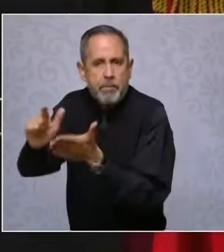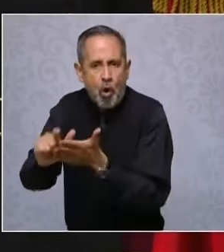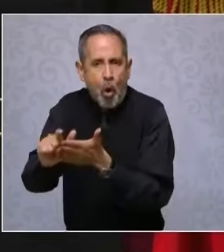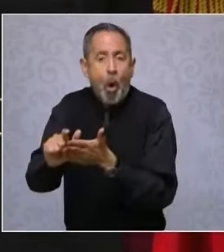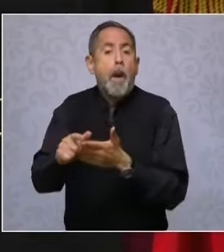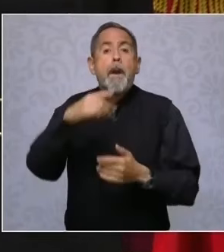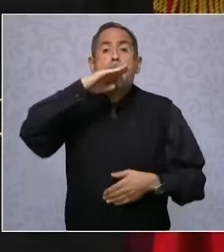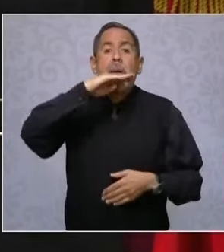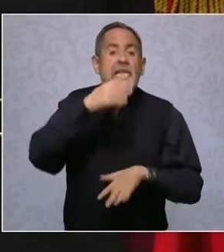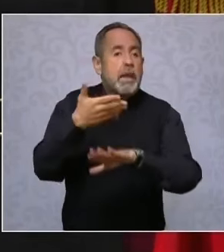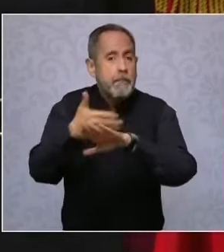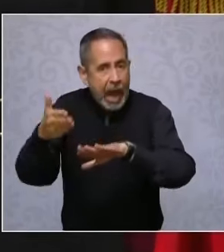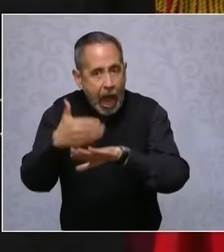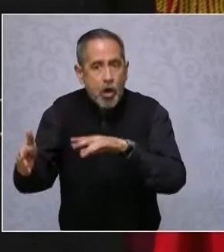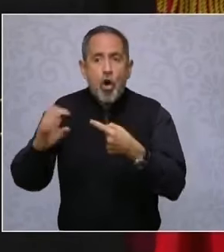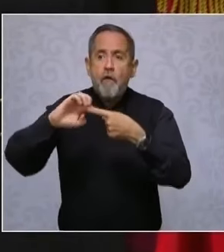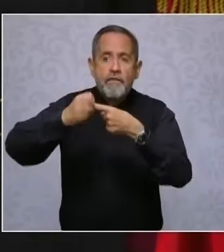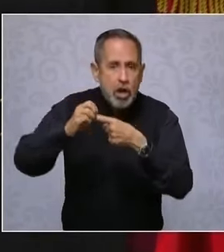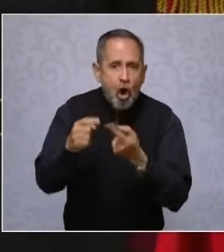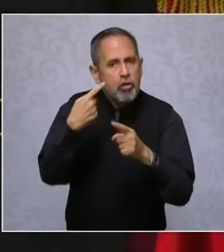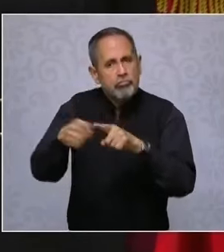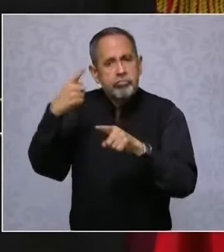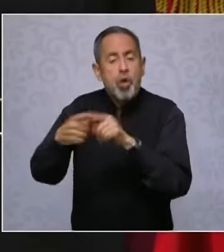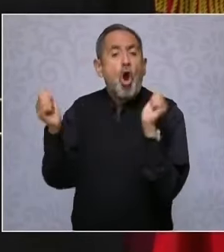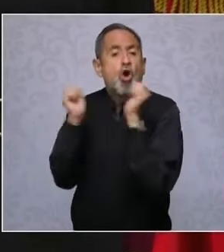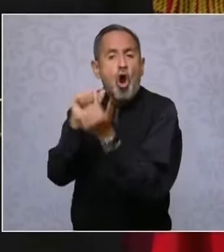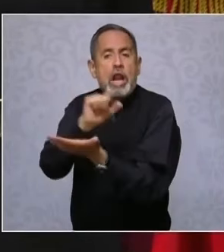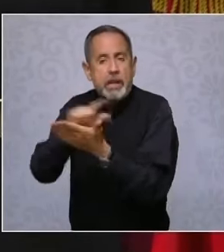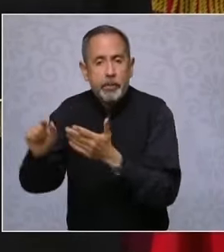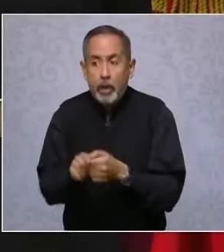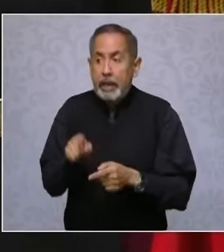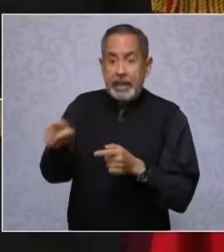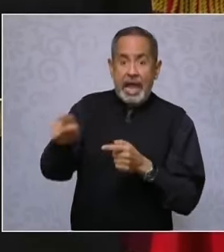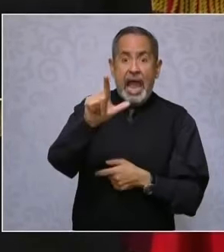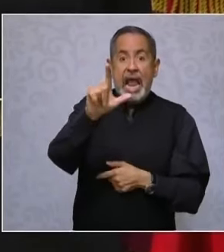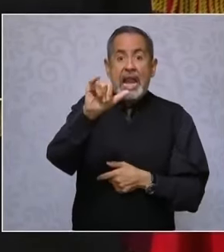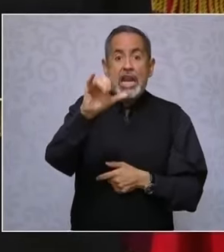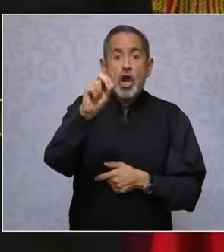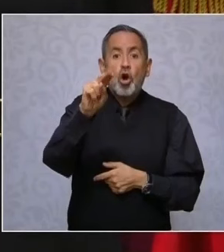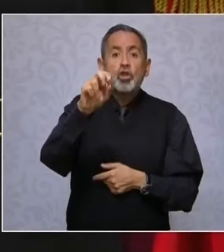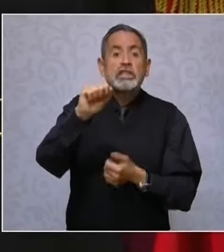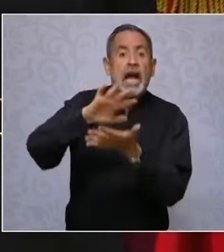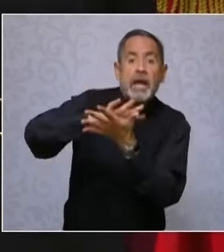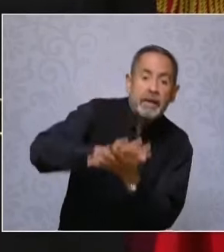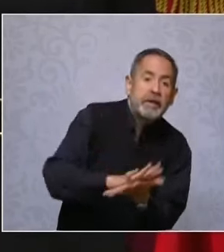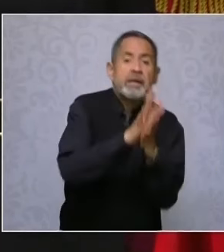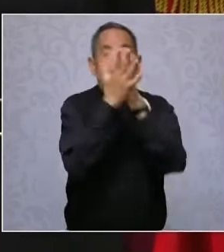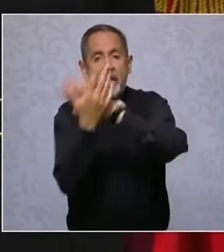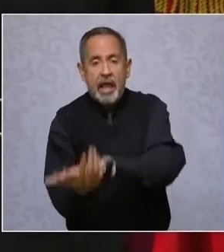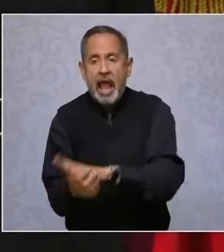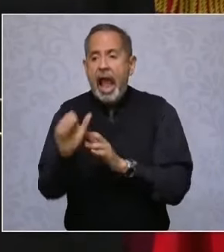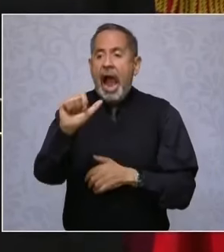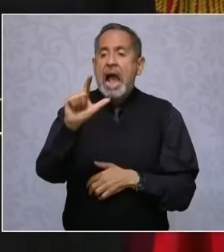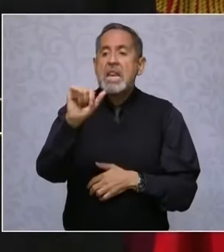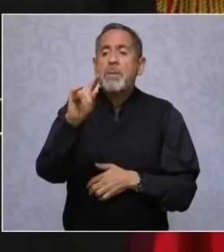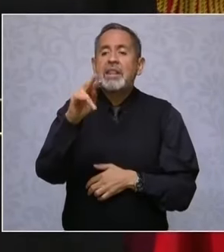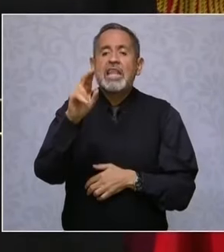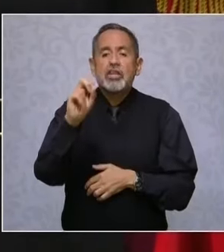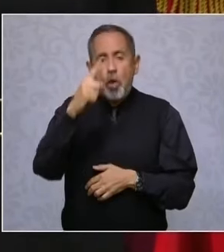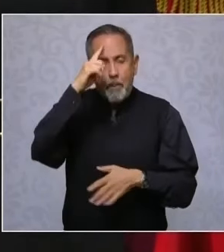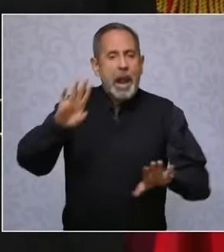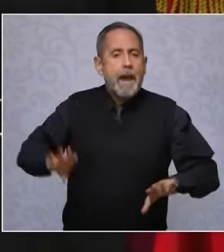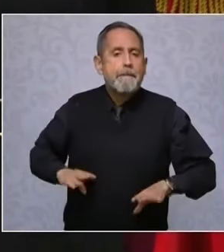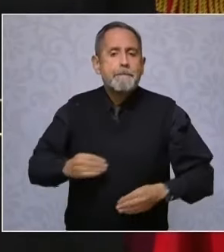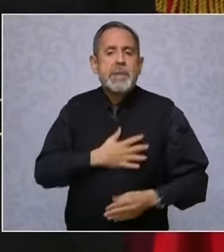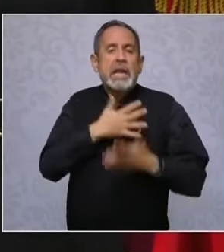blanco, sino en frijol y otros cultivos. Y Diconsa se transforma en alimentación para el bienestar, con